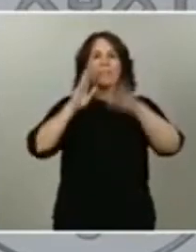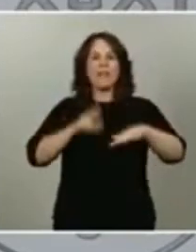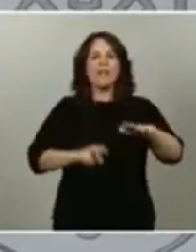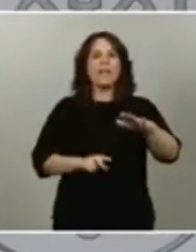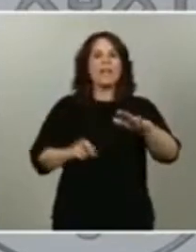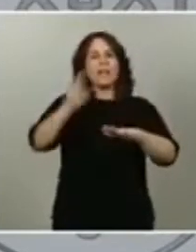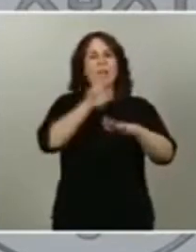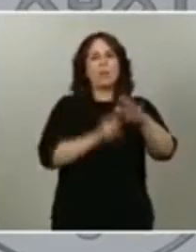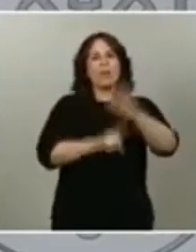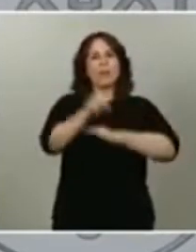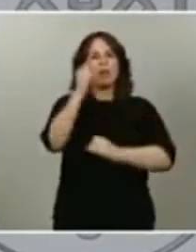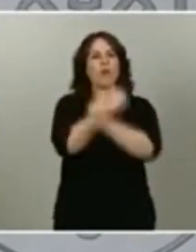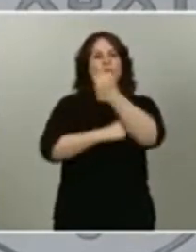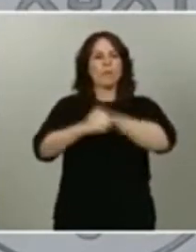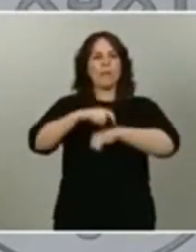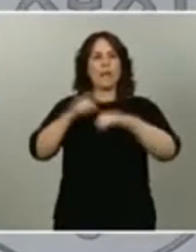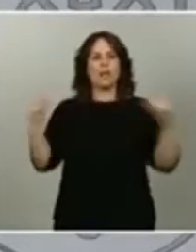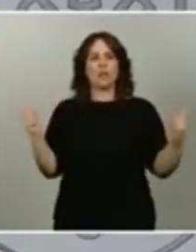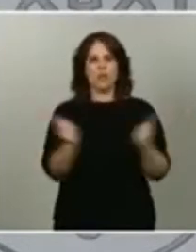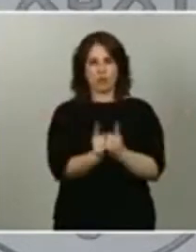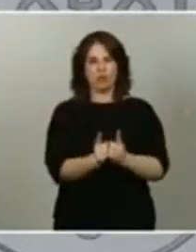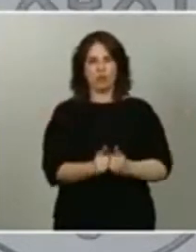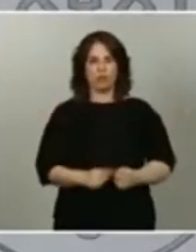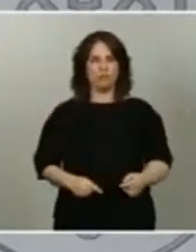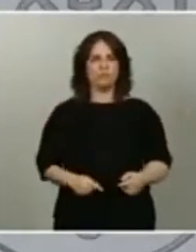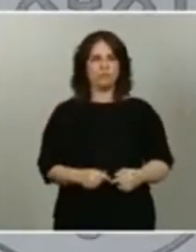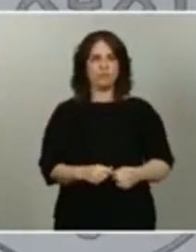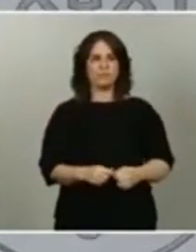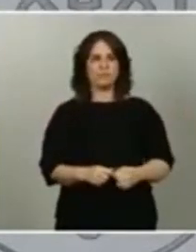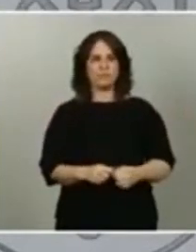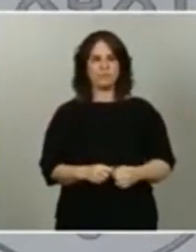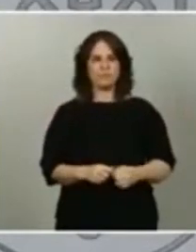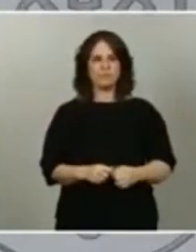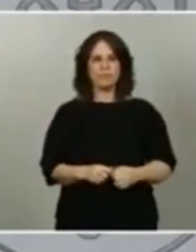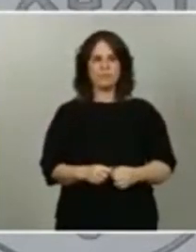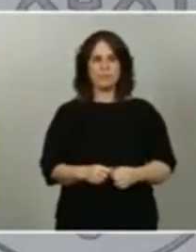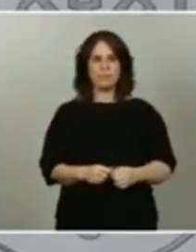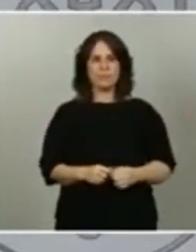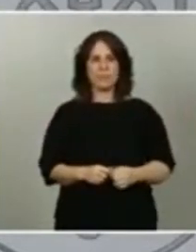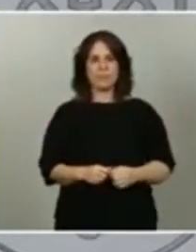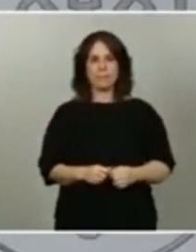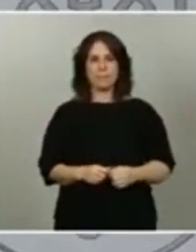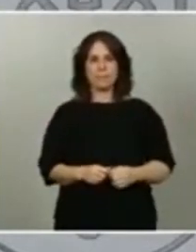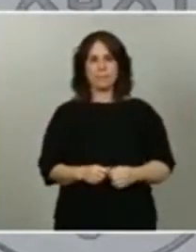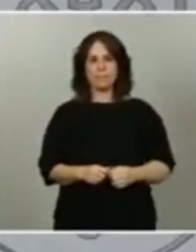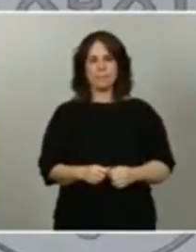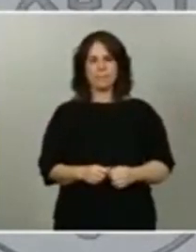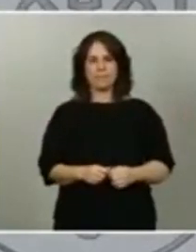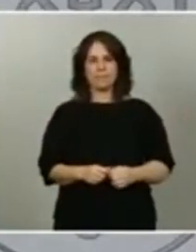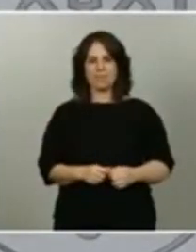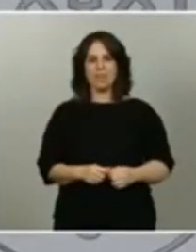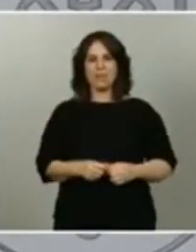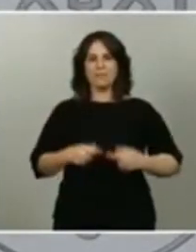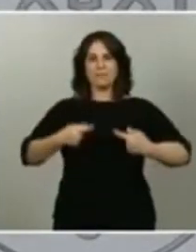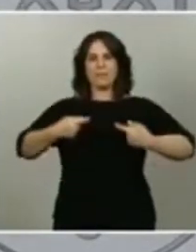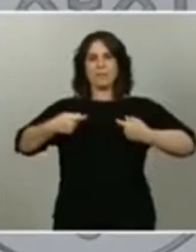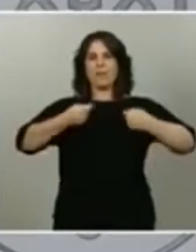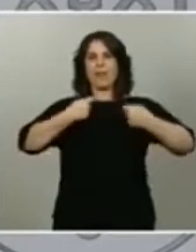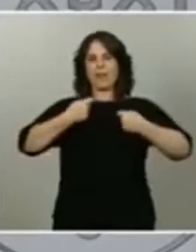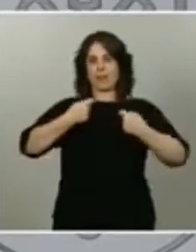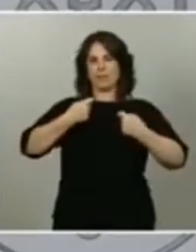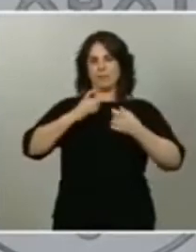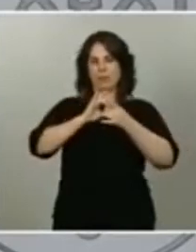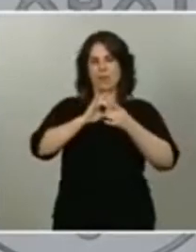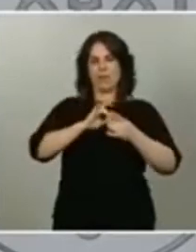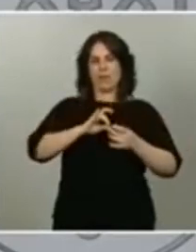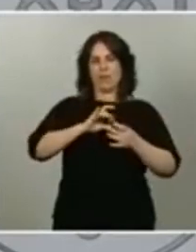posible, que no haya competencias irregulares en el mercado interior de la Unión Europea y que, por tanto,